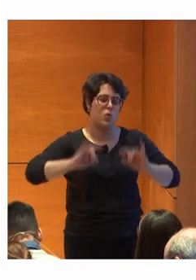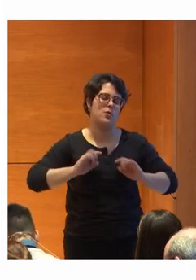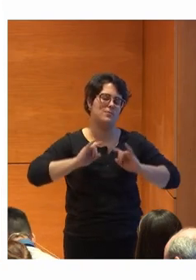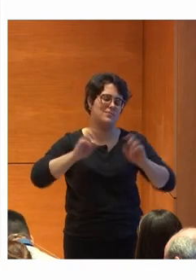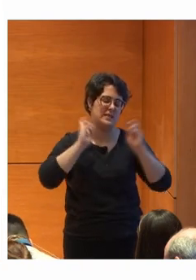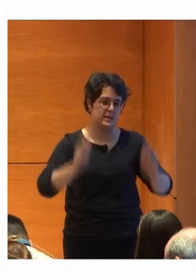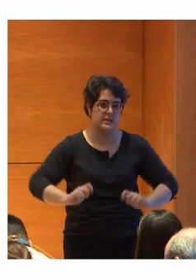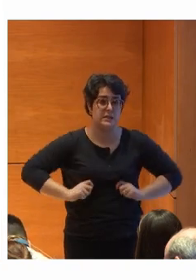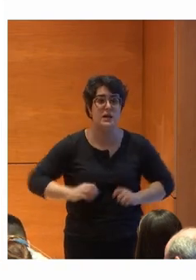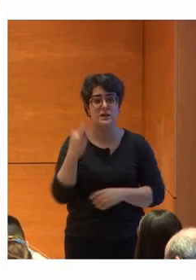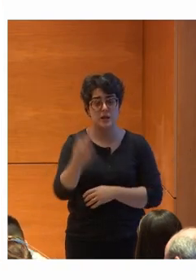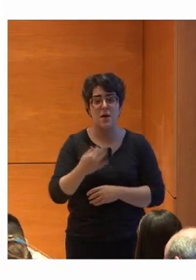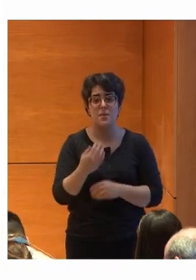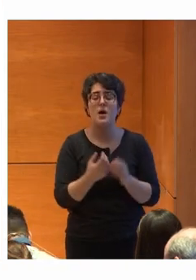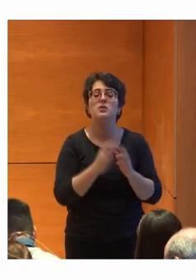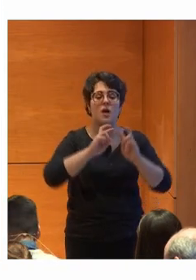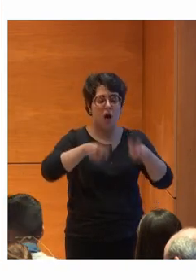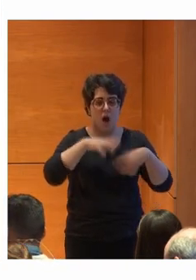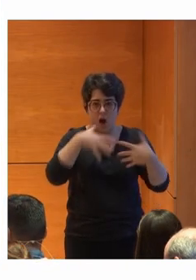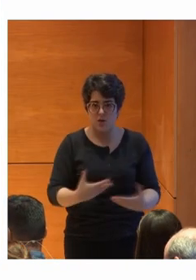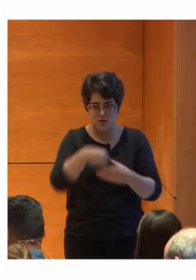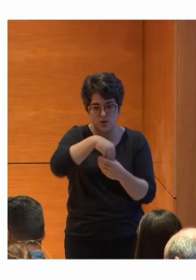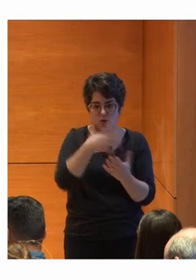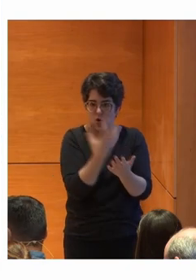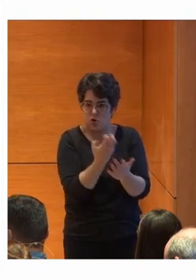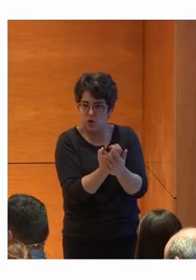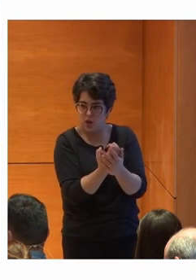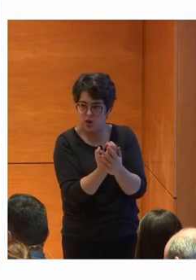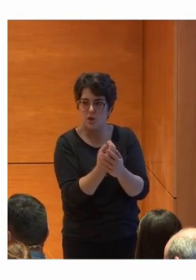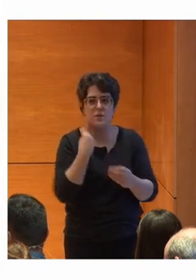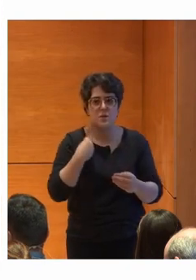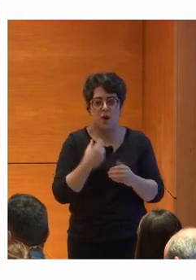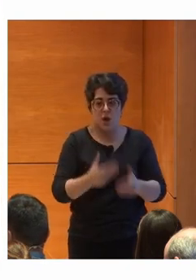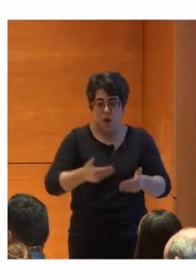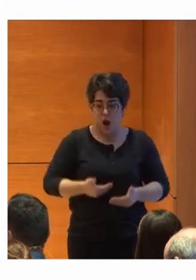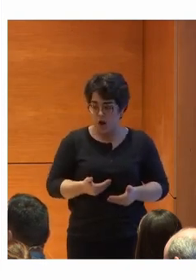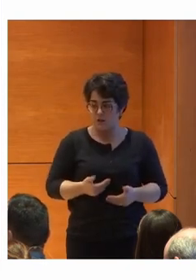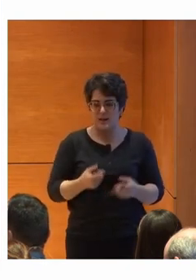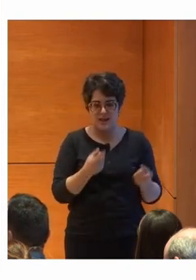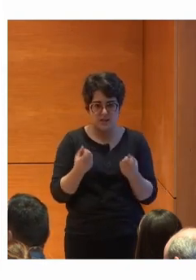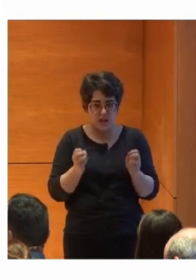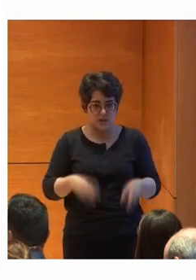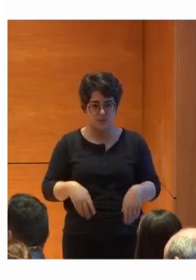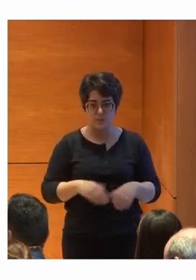También ecualizan los contenidos del teléfono ofreciendo un entretenimiento hasta ahora inaccesible para ellos.